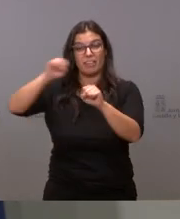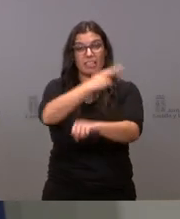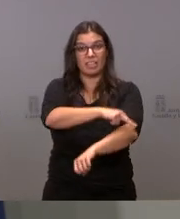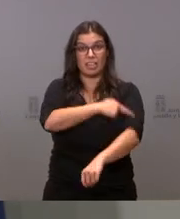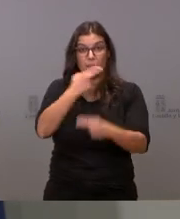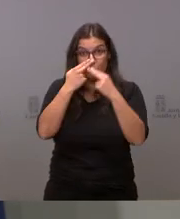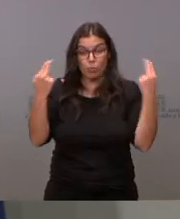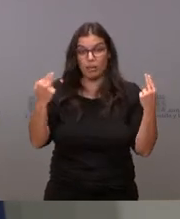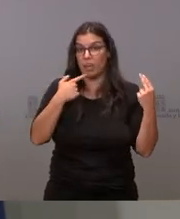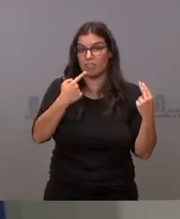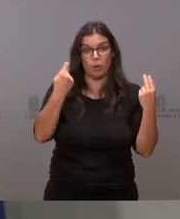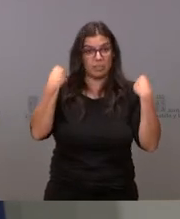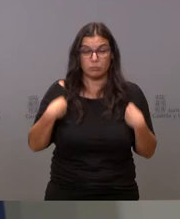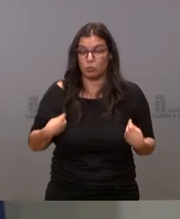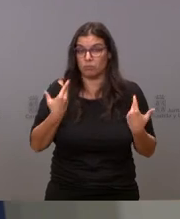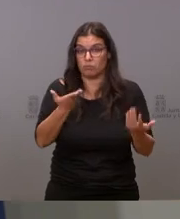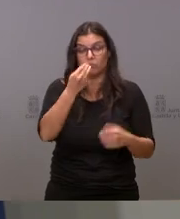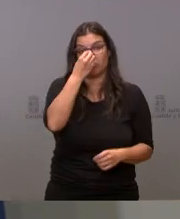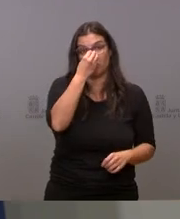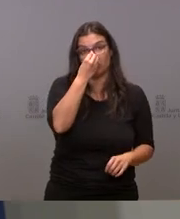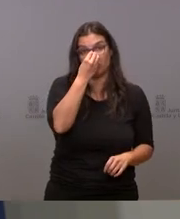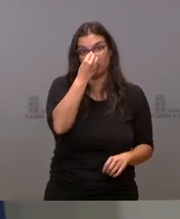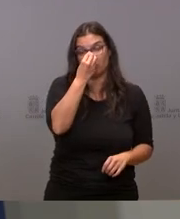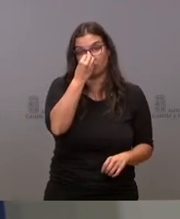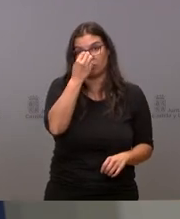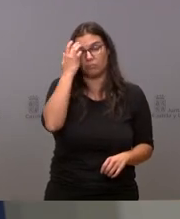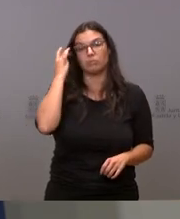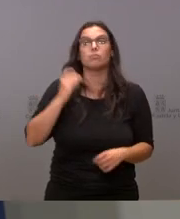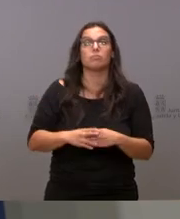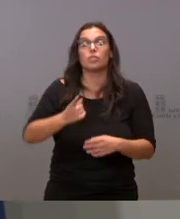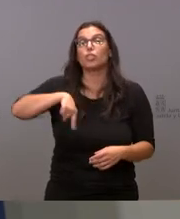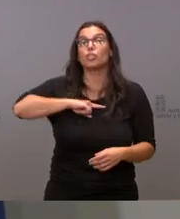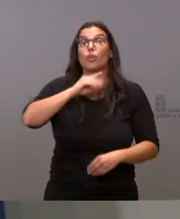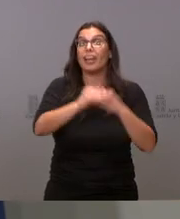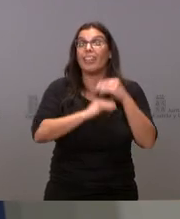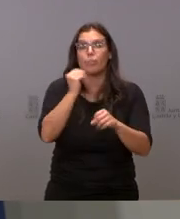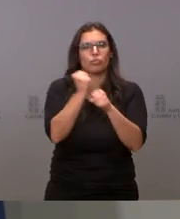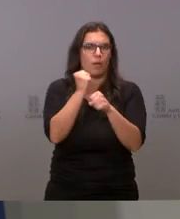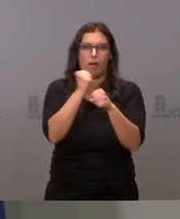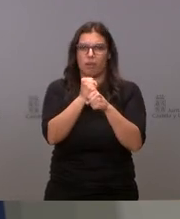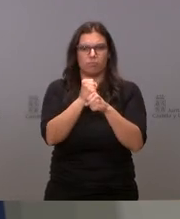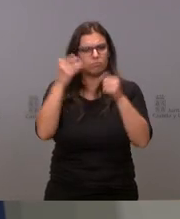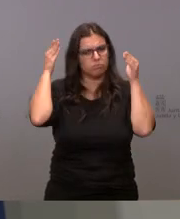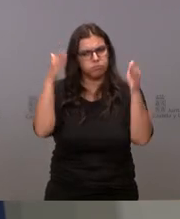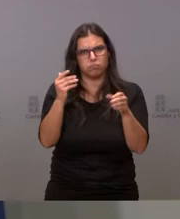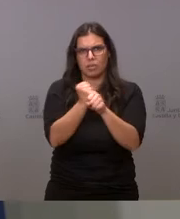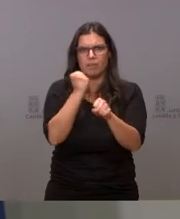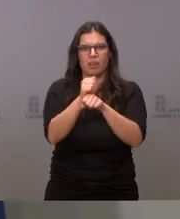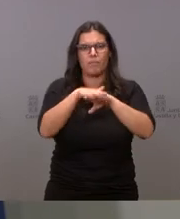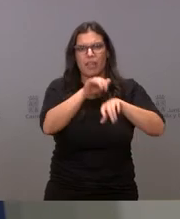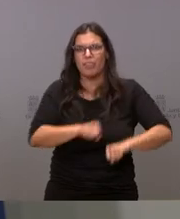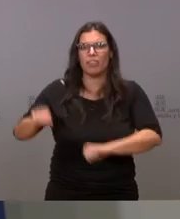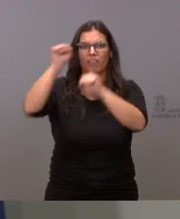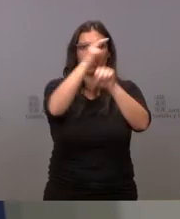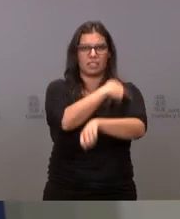le digo lo mismo le digo lo mismo nosotros lo que hacemos es trabajar trabajar en la defensa de la sanidad